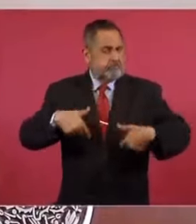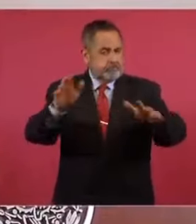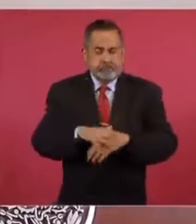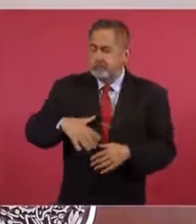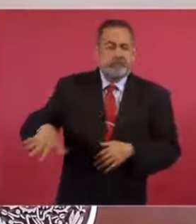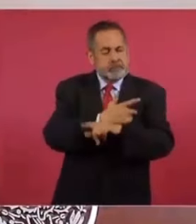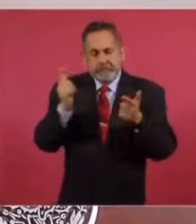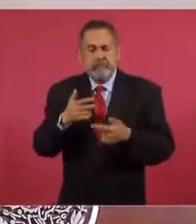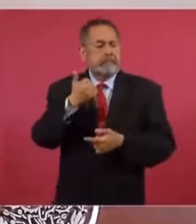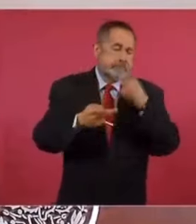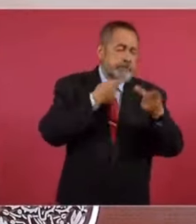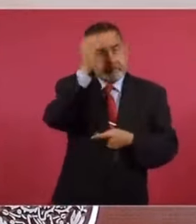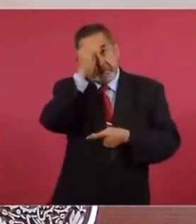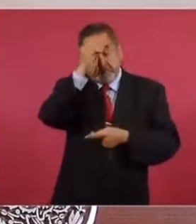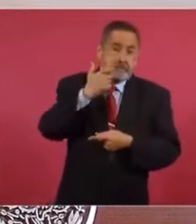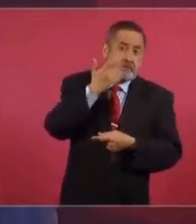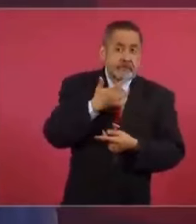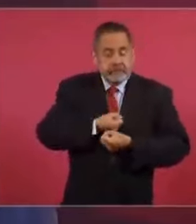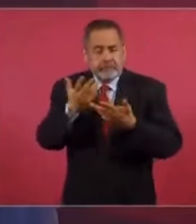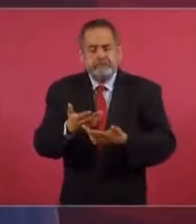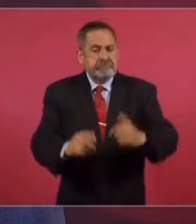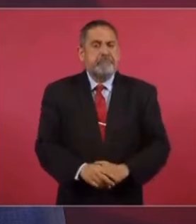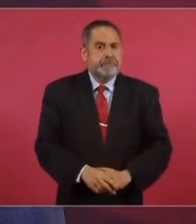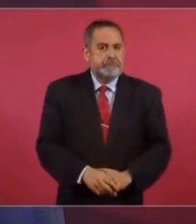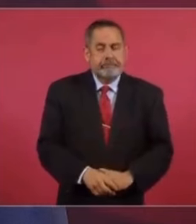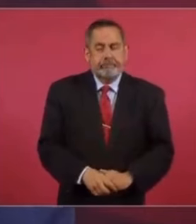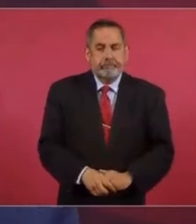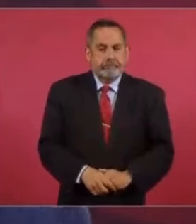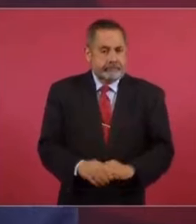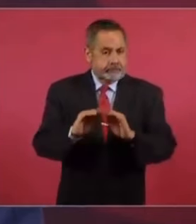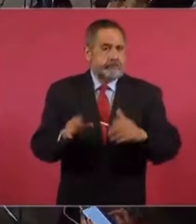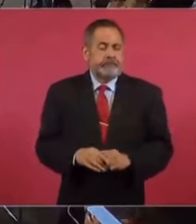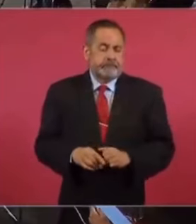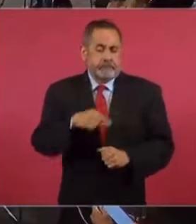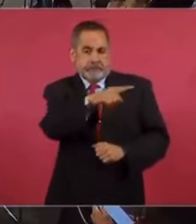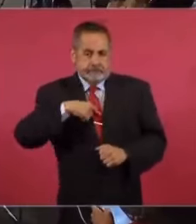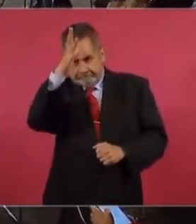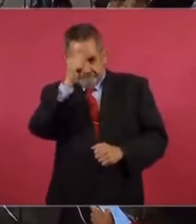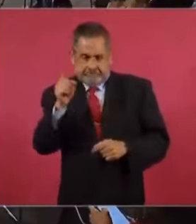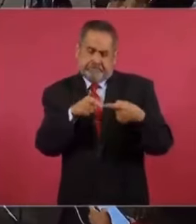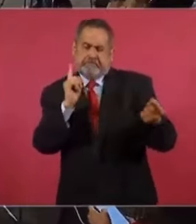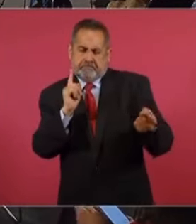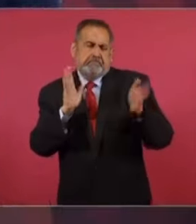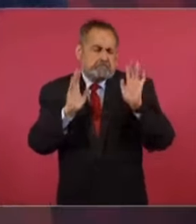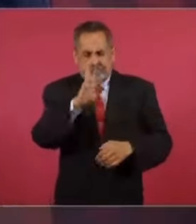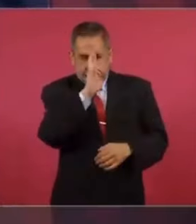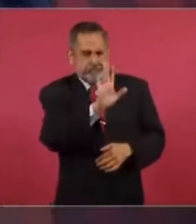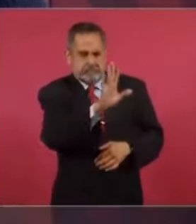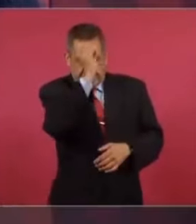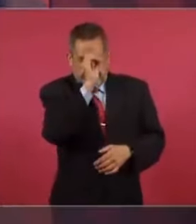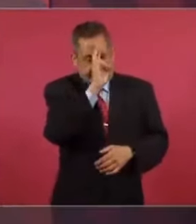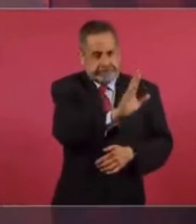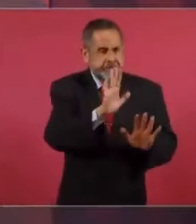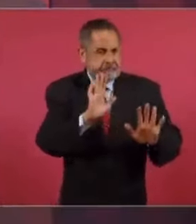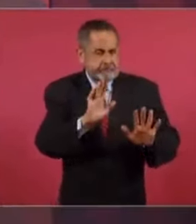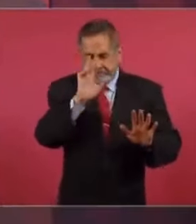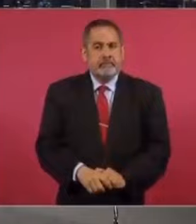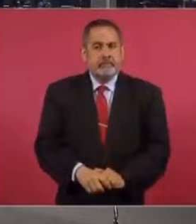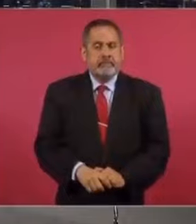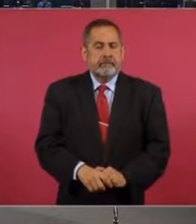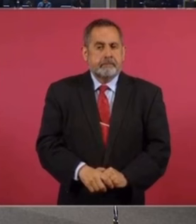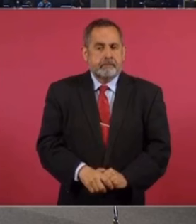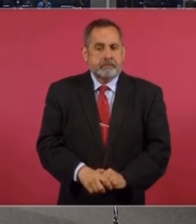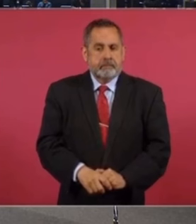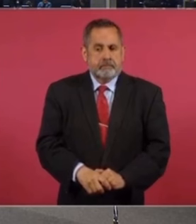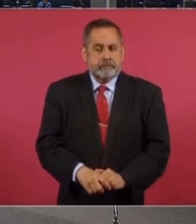general y la libertad de expresión en particular. Desde luego no coincidimos, no, pero respetamos la opinión de todos